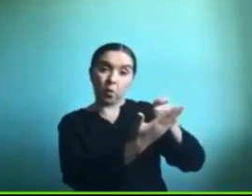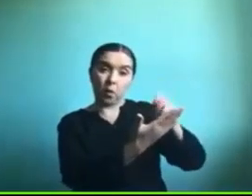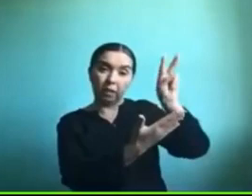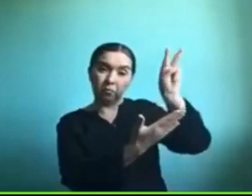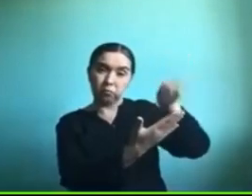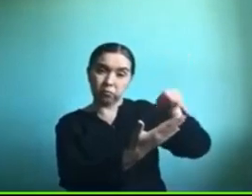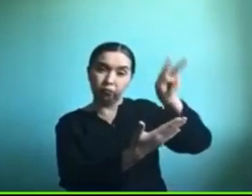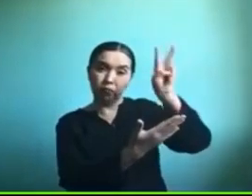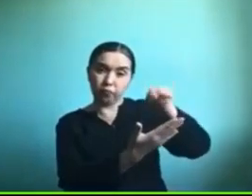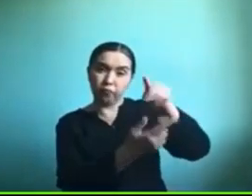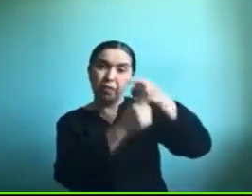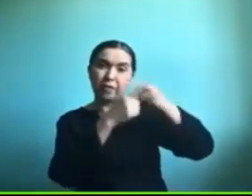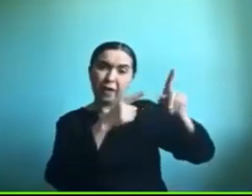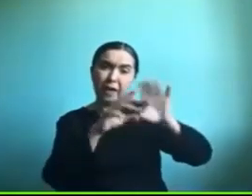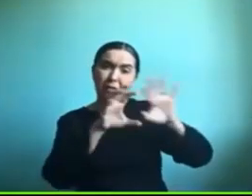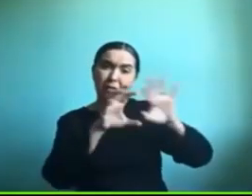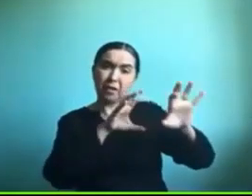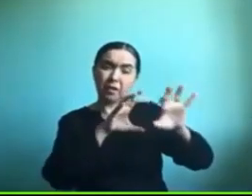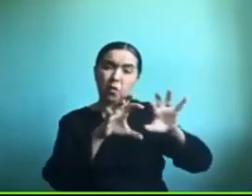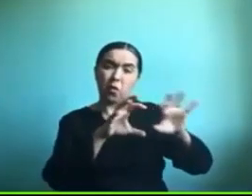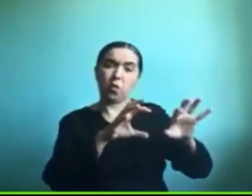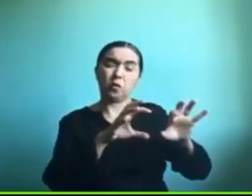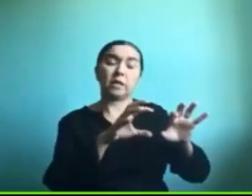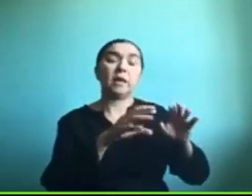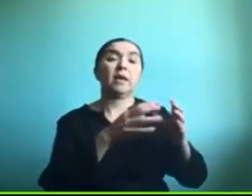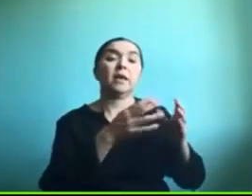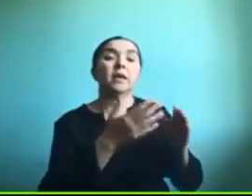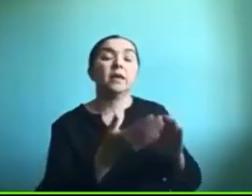como decía Polín entre ellas la funcionalidad